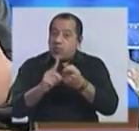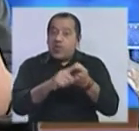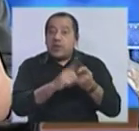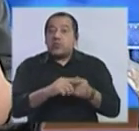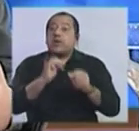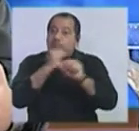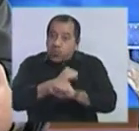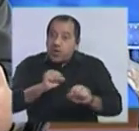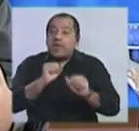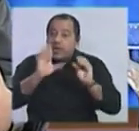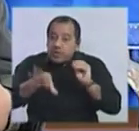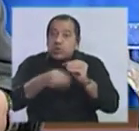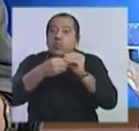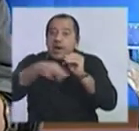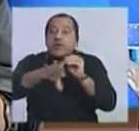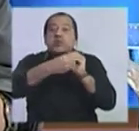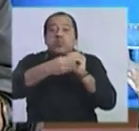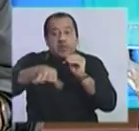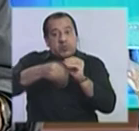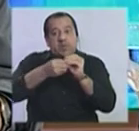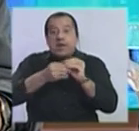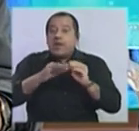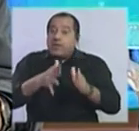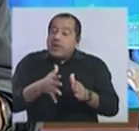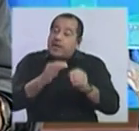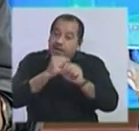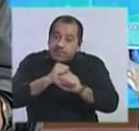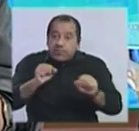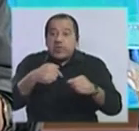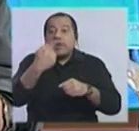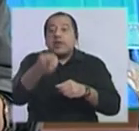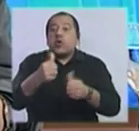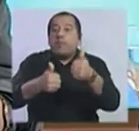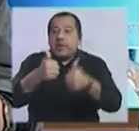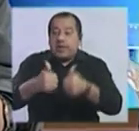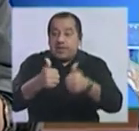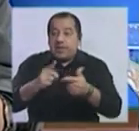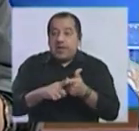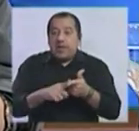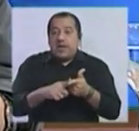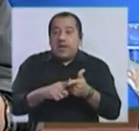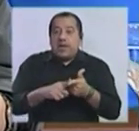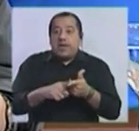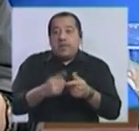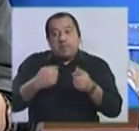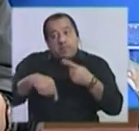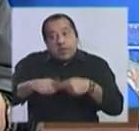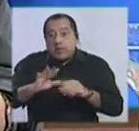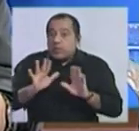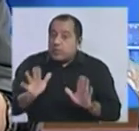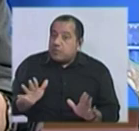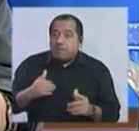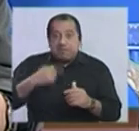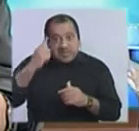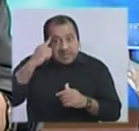le dan base para captar a ese electorado. Pero nada lleva a